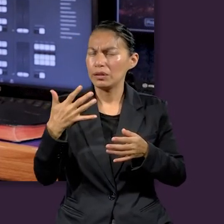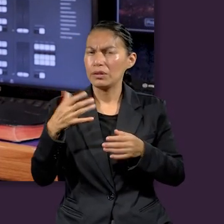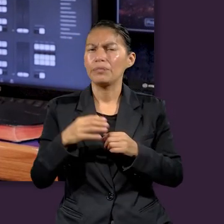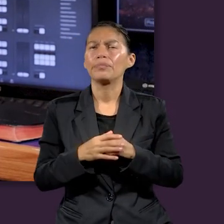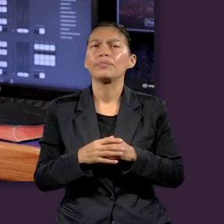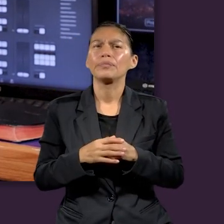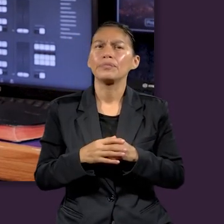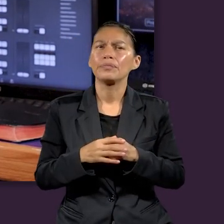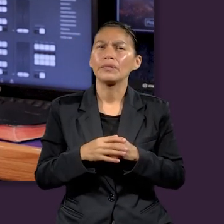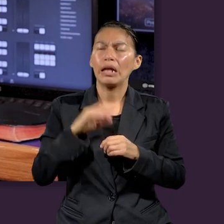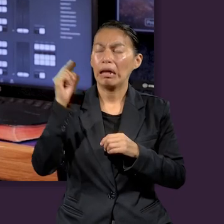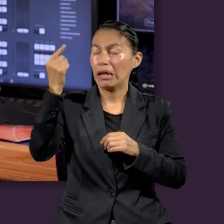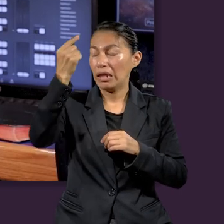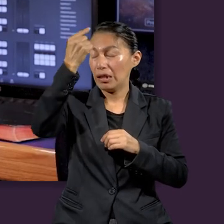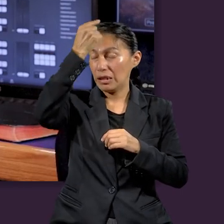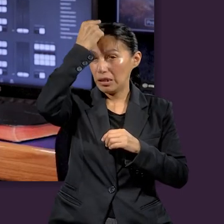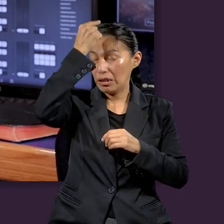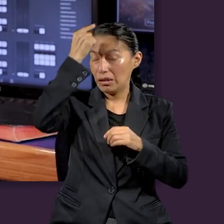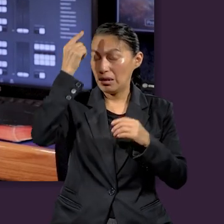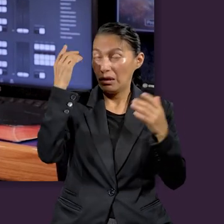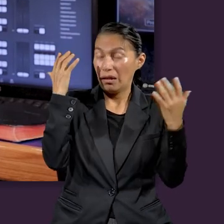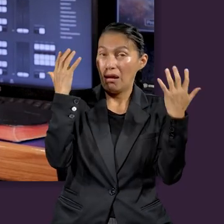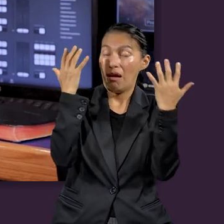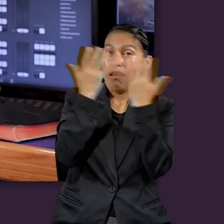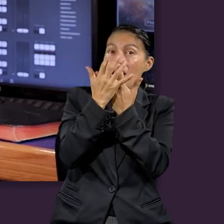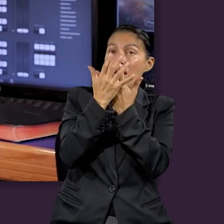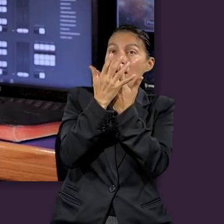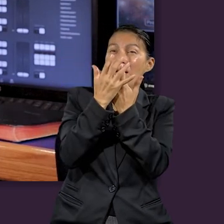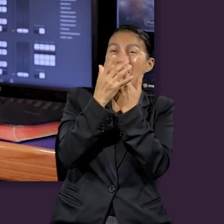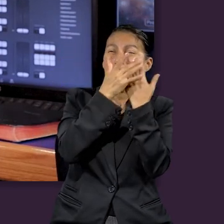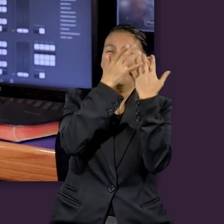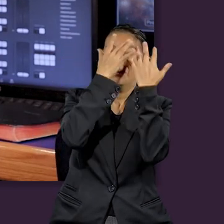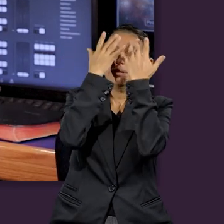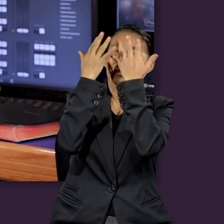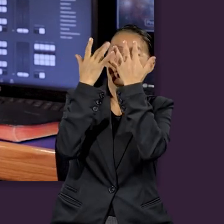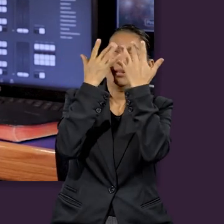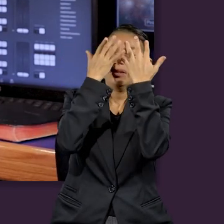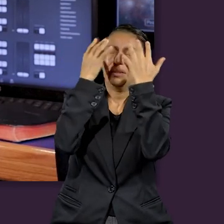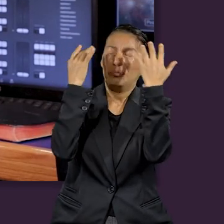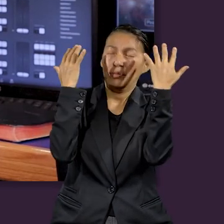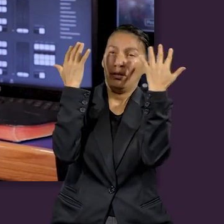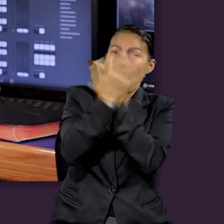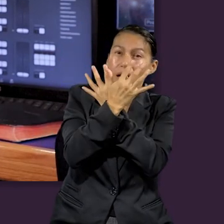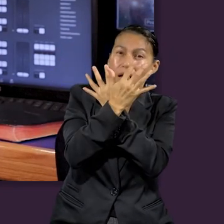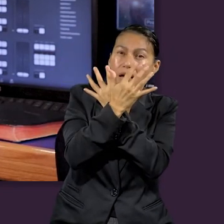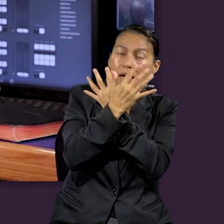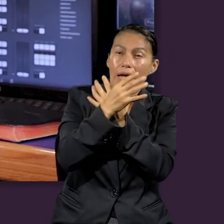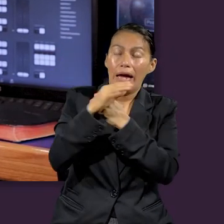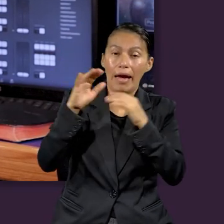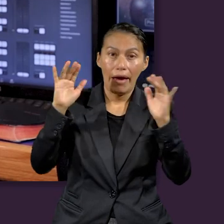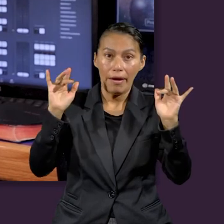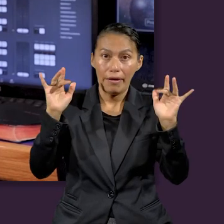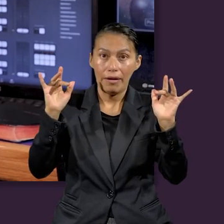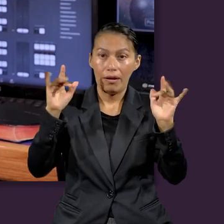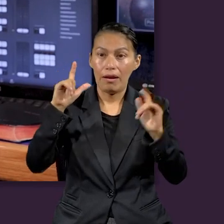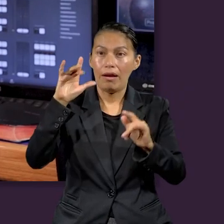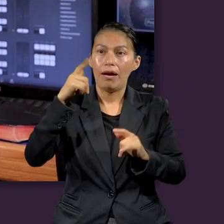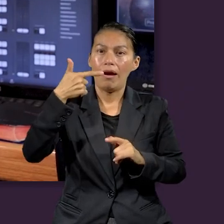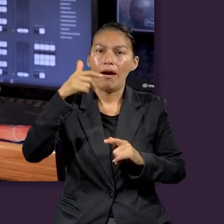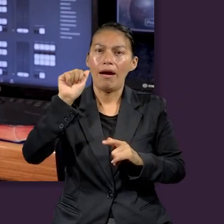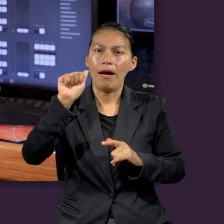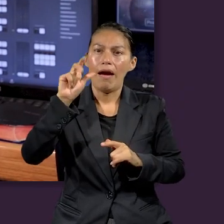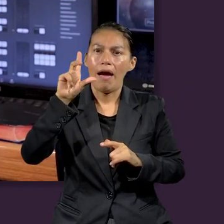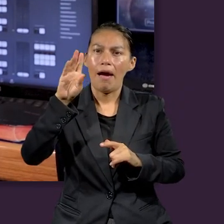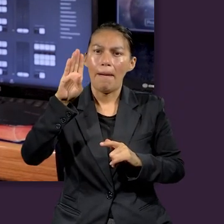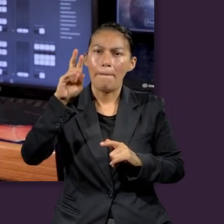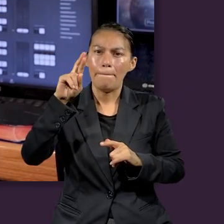capítulo 8. Daniel quedó perplejo a causa de esta visión. El ángel Gabriel fue enviado